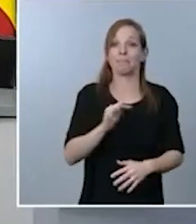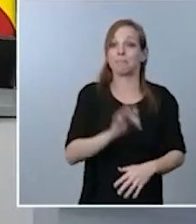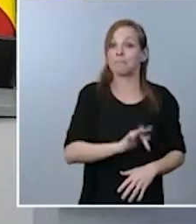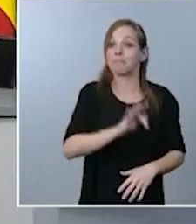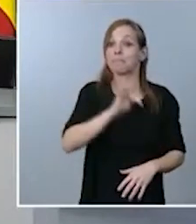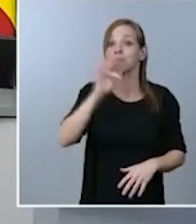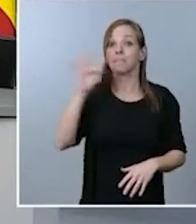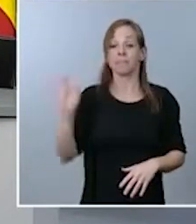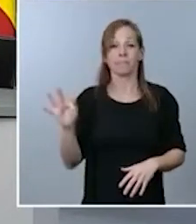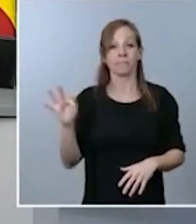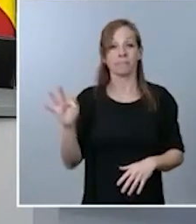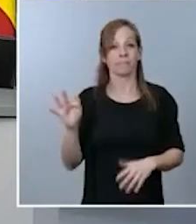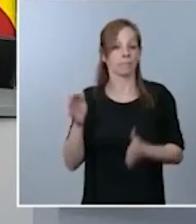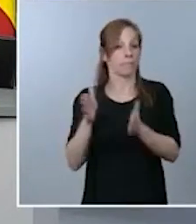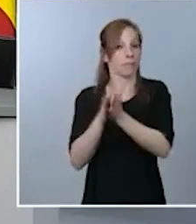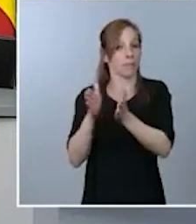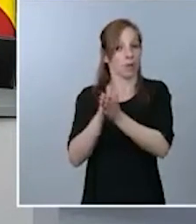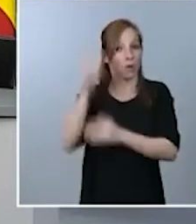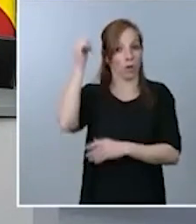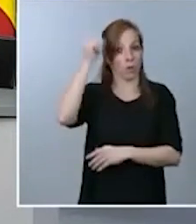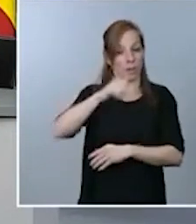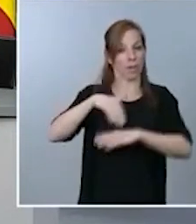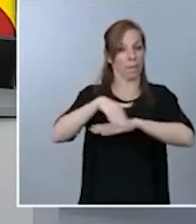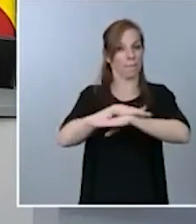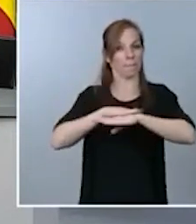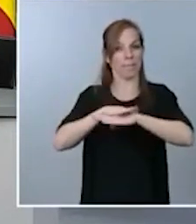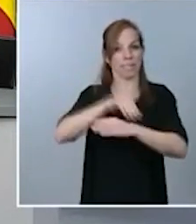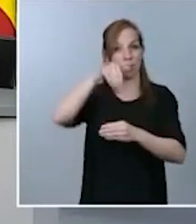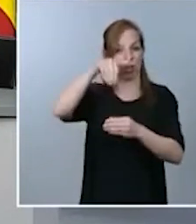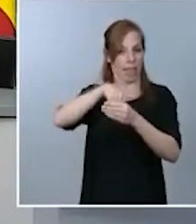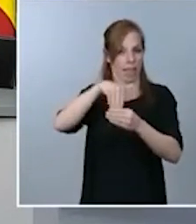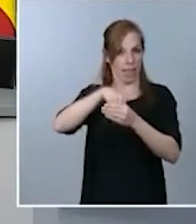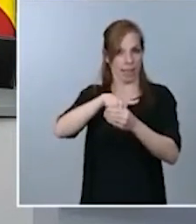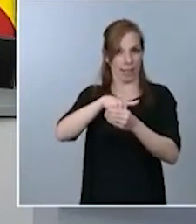palabra a mi compañero, el ministro de Interior, Fernando Grande Marlaca.